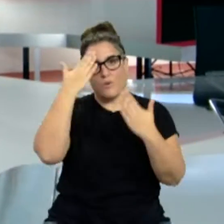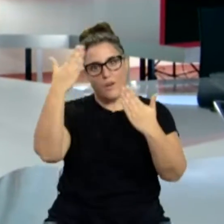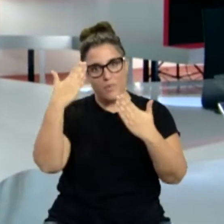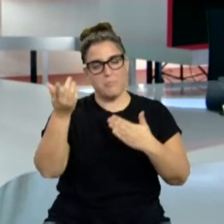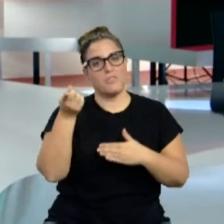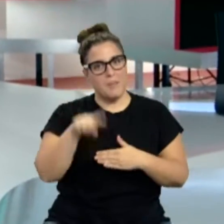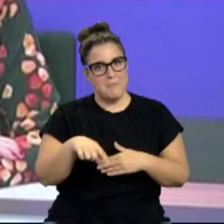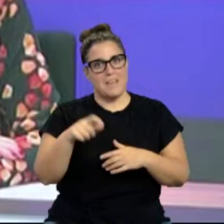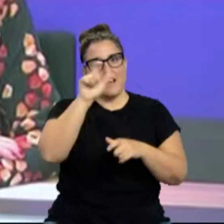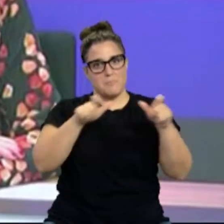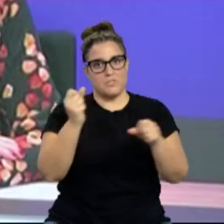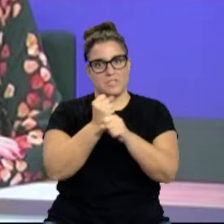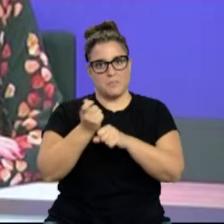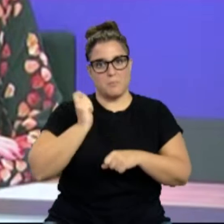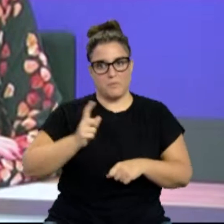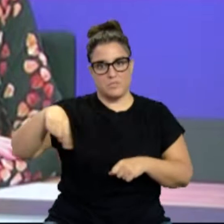sanitario.